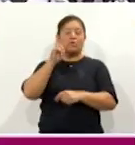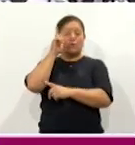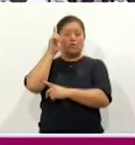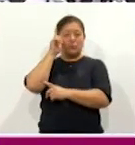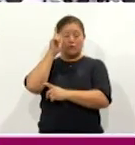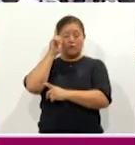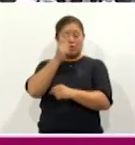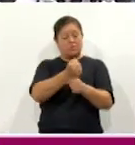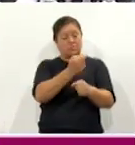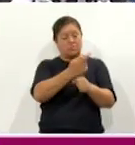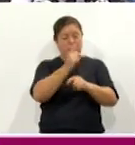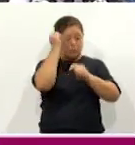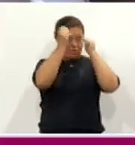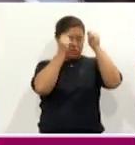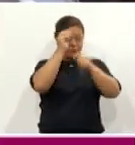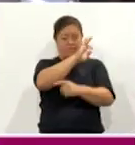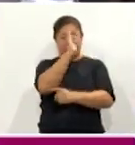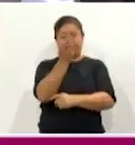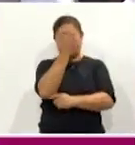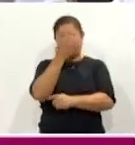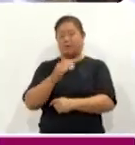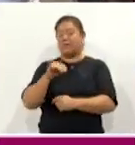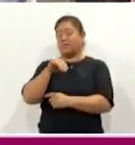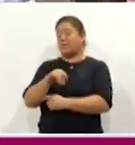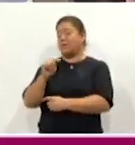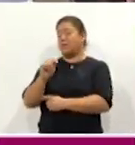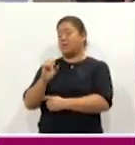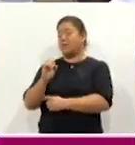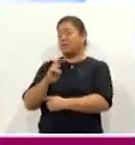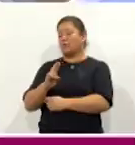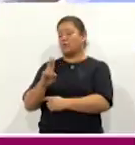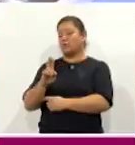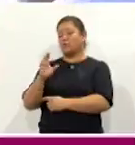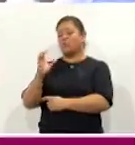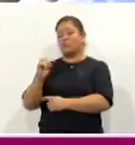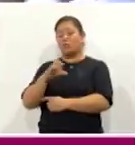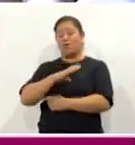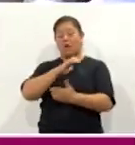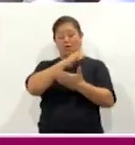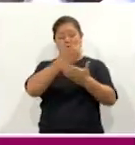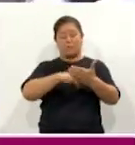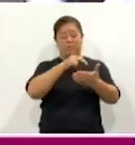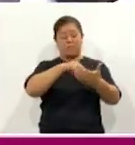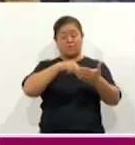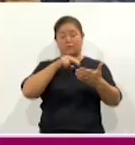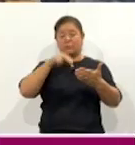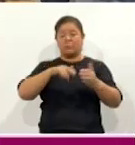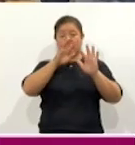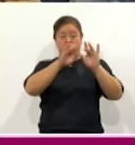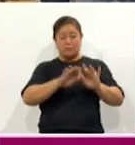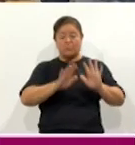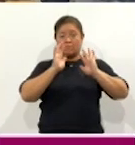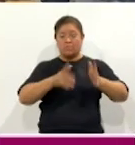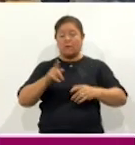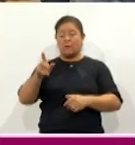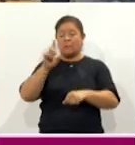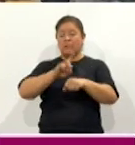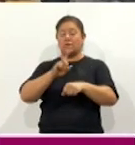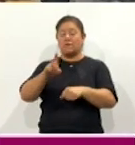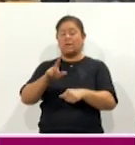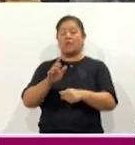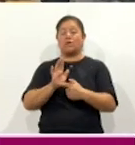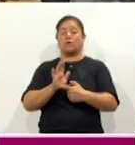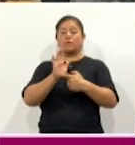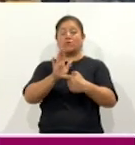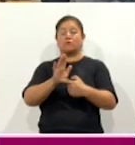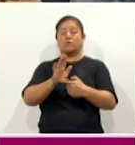Cisneros y el secretario de Turismo Federal, Miguel Torruco Marqués, signaron un convenio de colaboración en el marco de la presentación de la temporada de